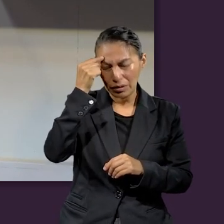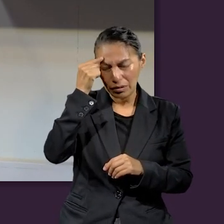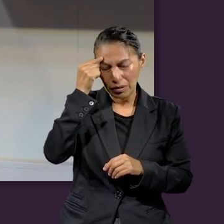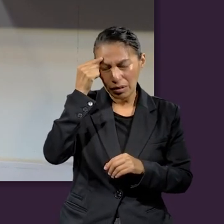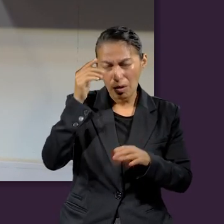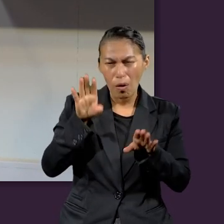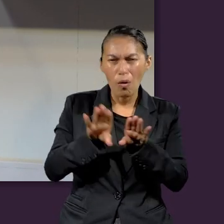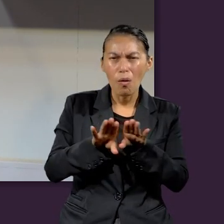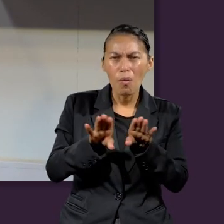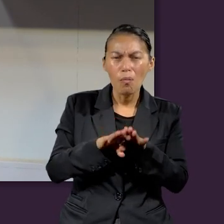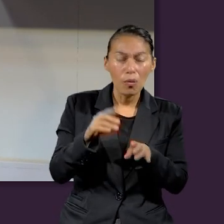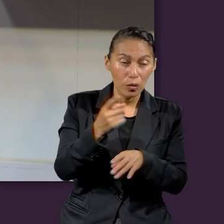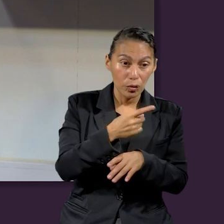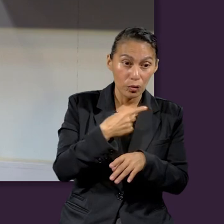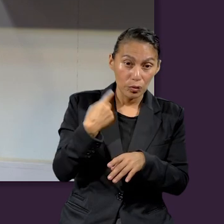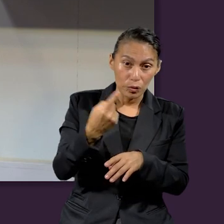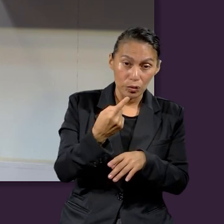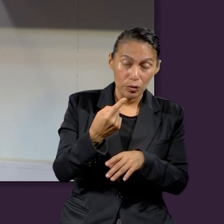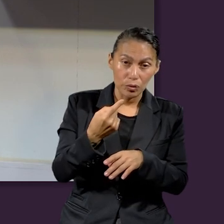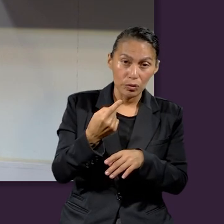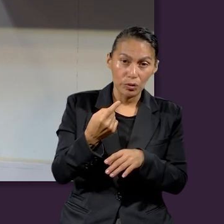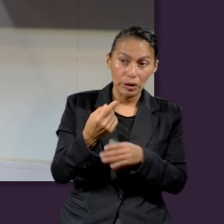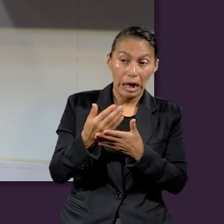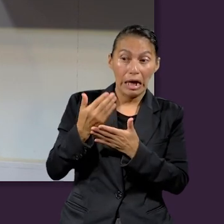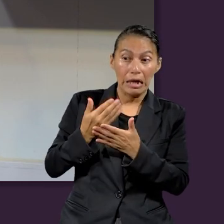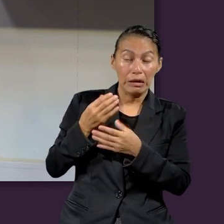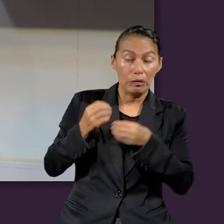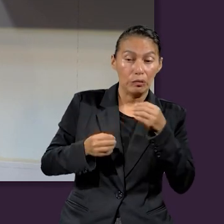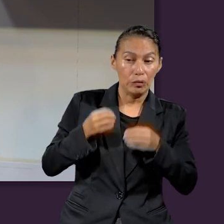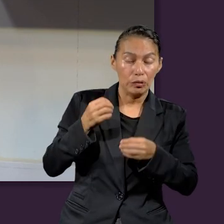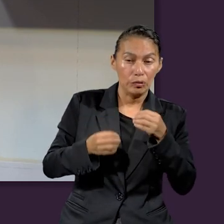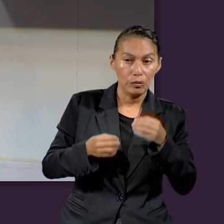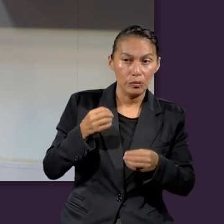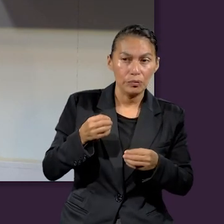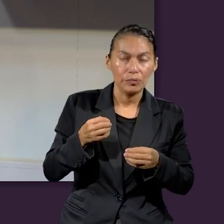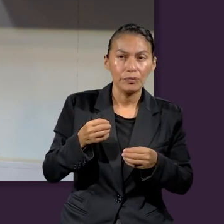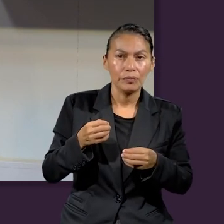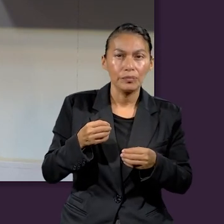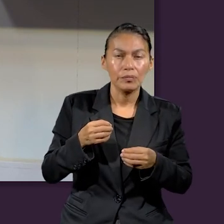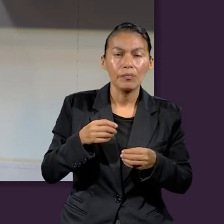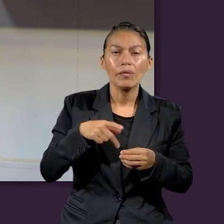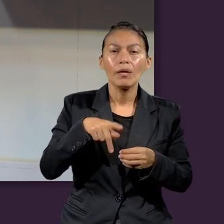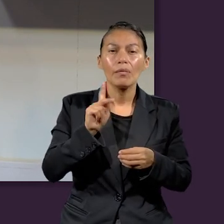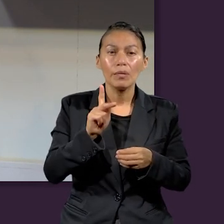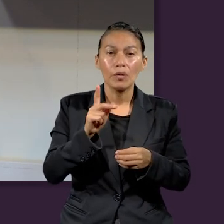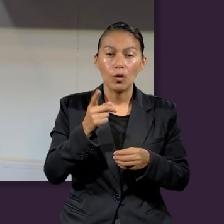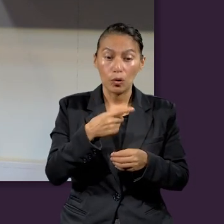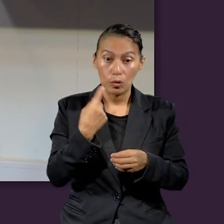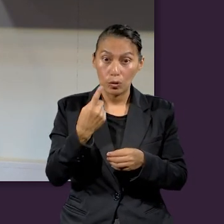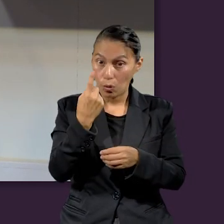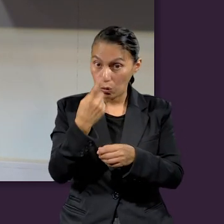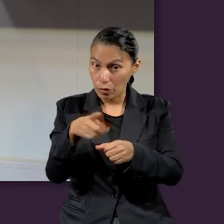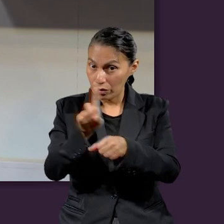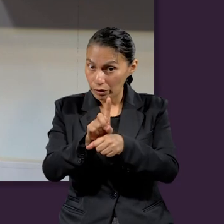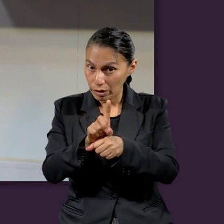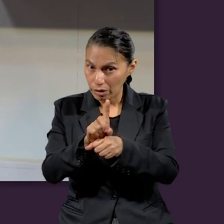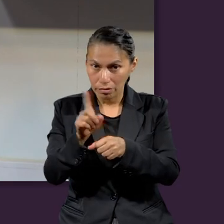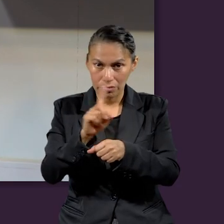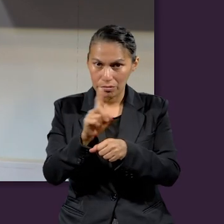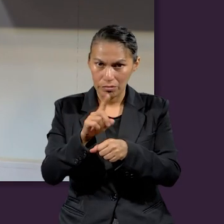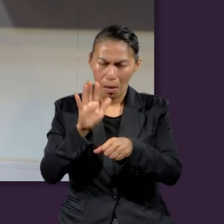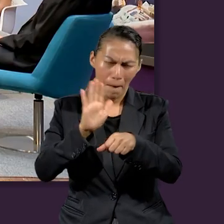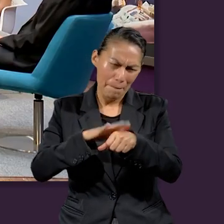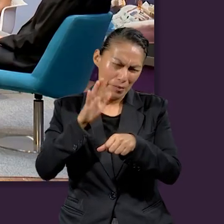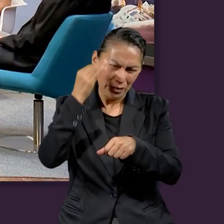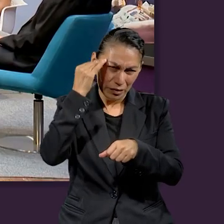de que nosotros estamos en esta etapa de juicio. Pero pues para nosotros no es un día, es mucho